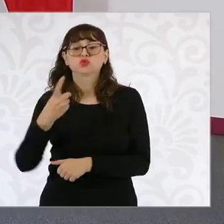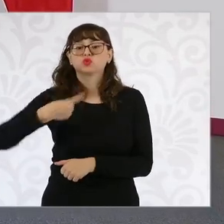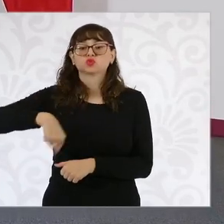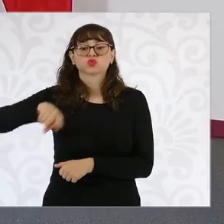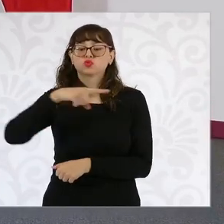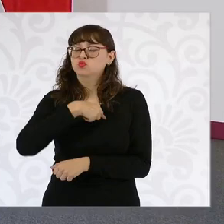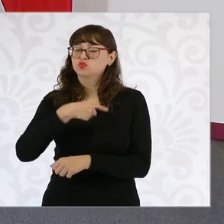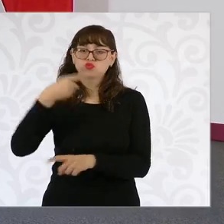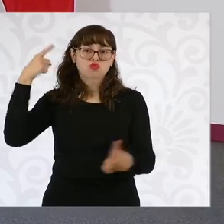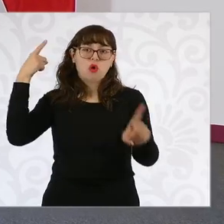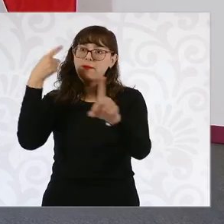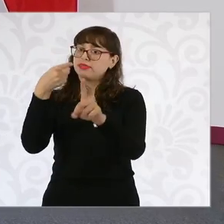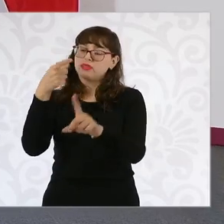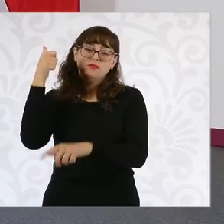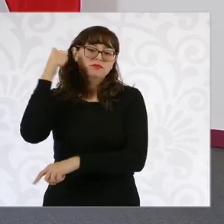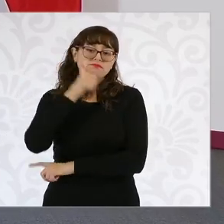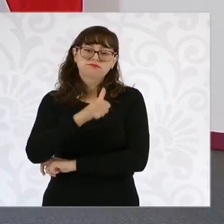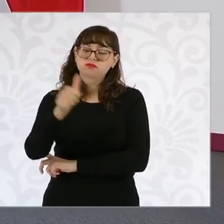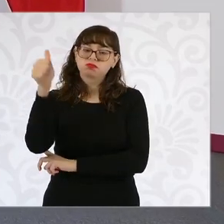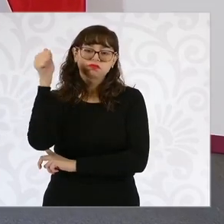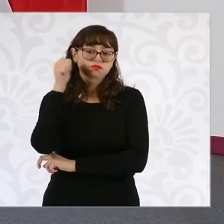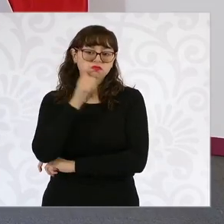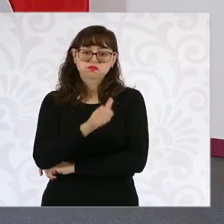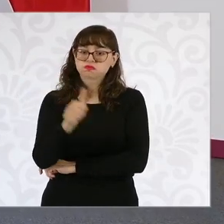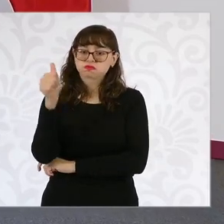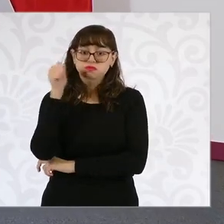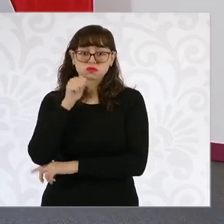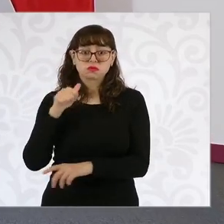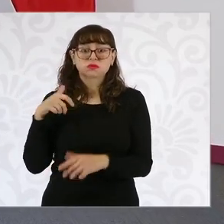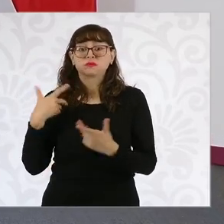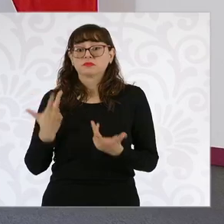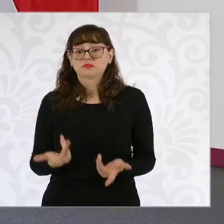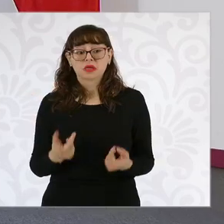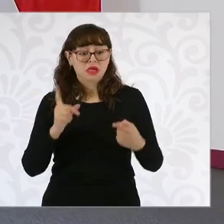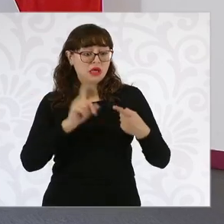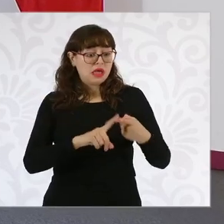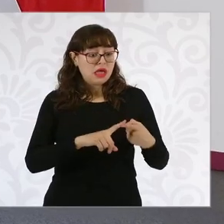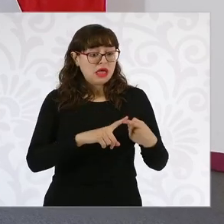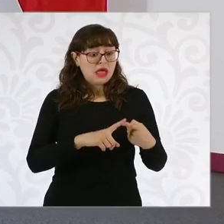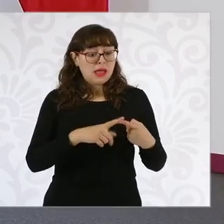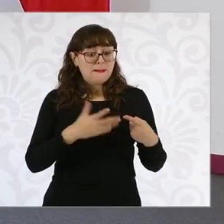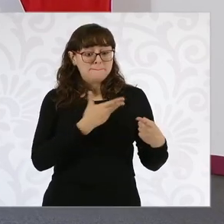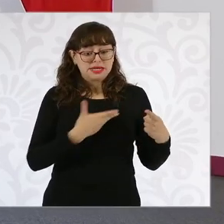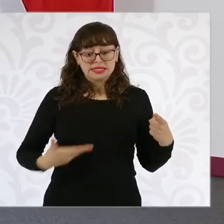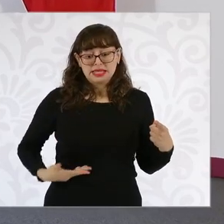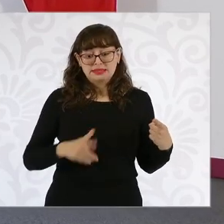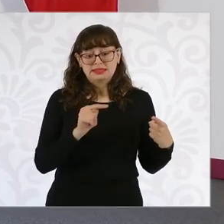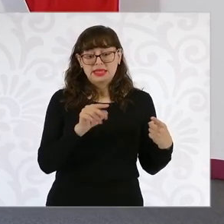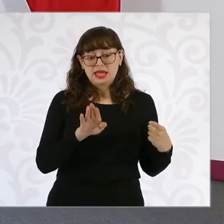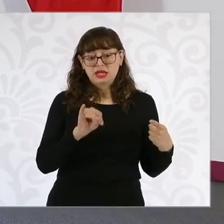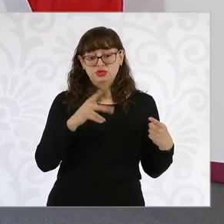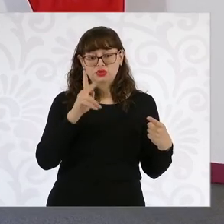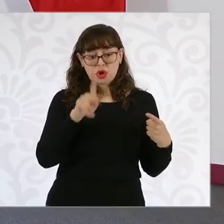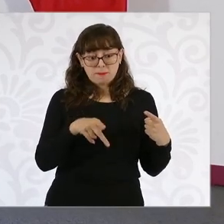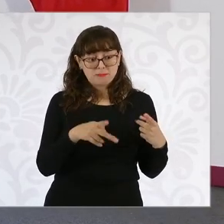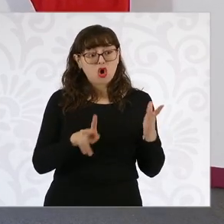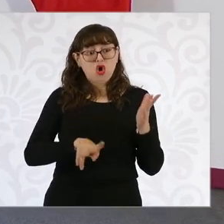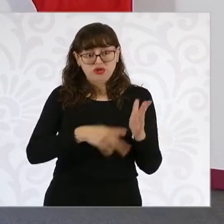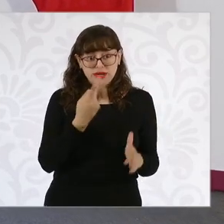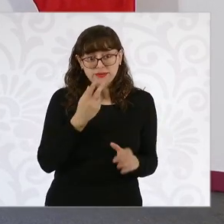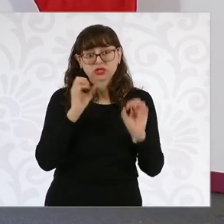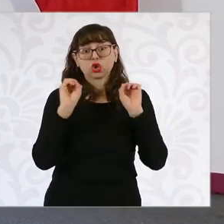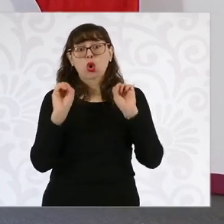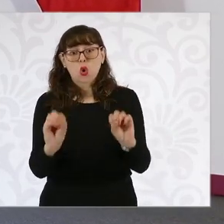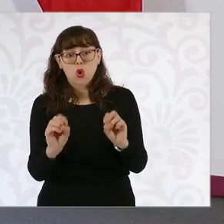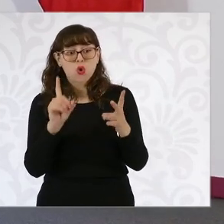orientación. Llegue el presidente Trump o la vicepresidenta Harris. Esa